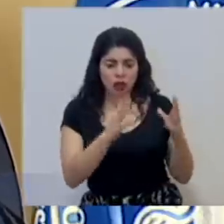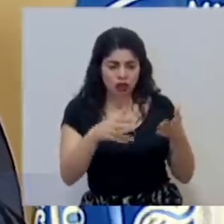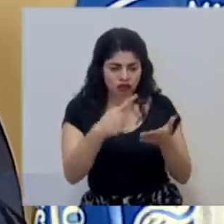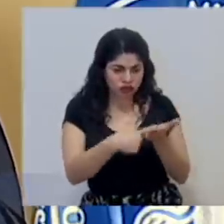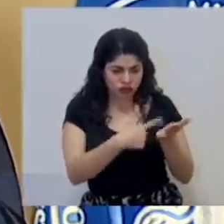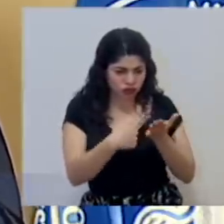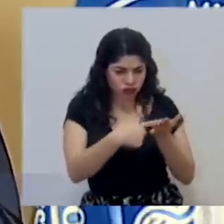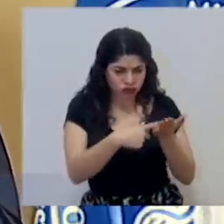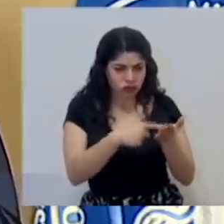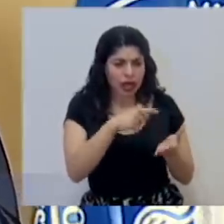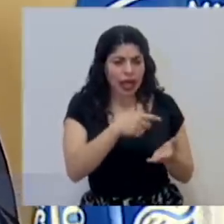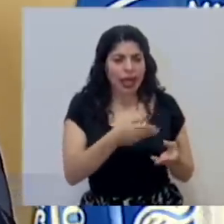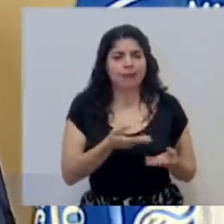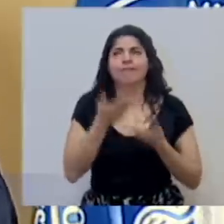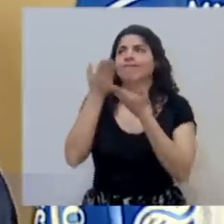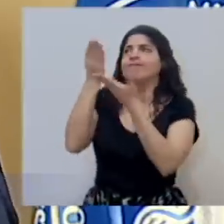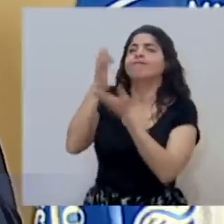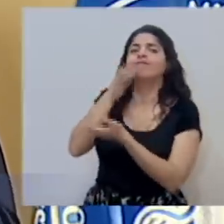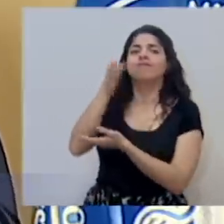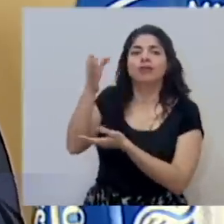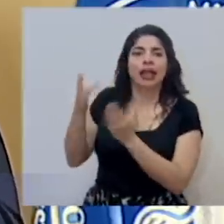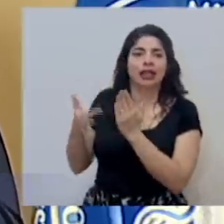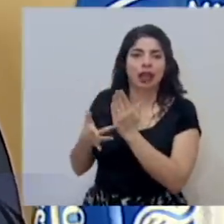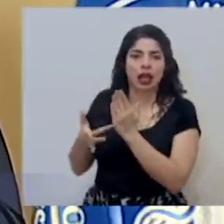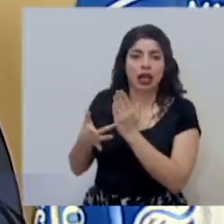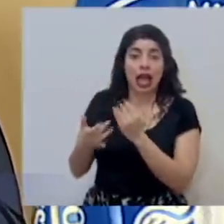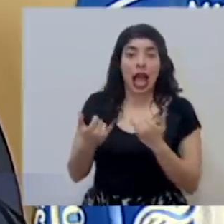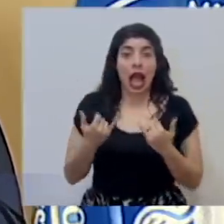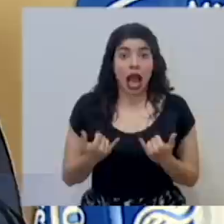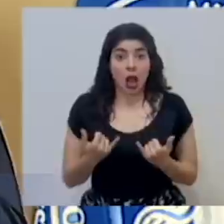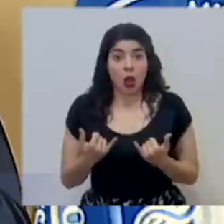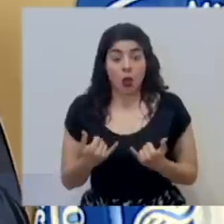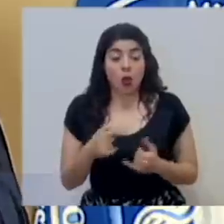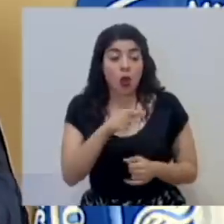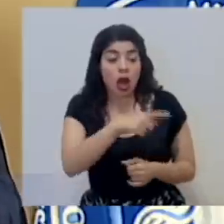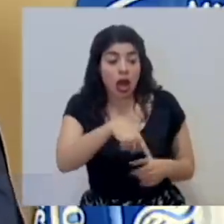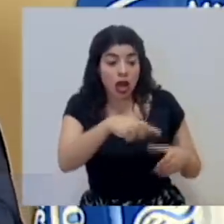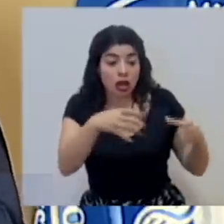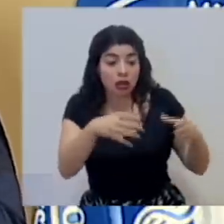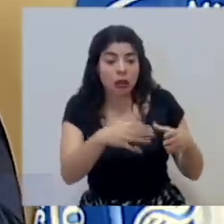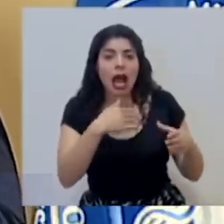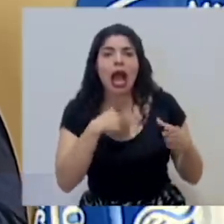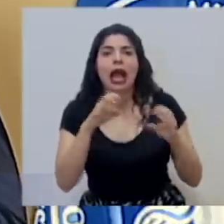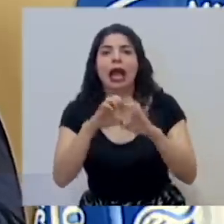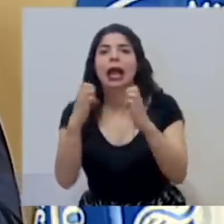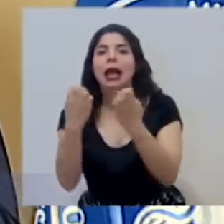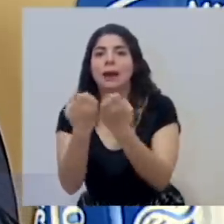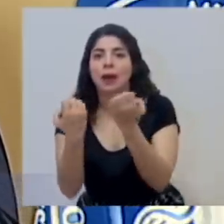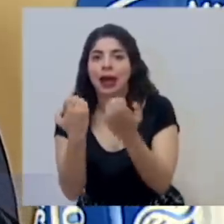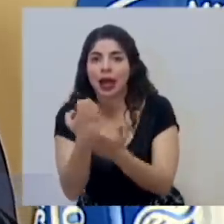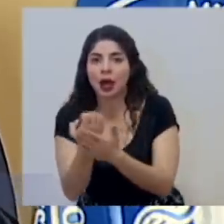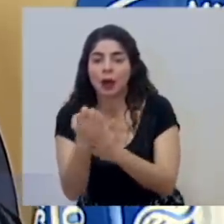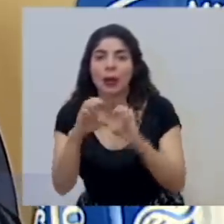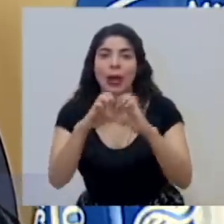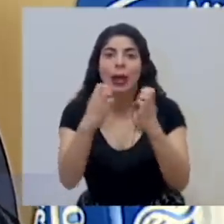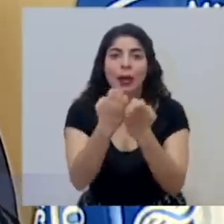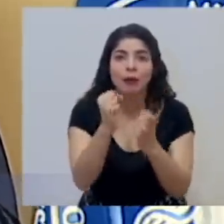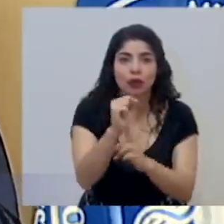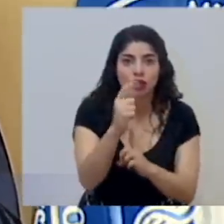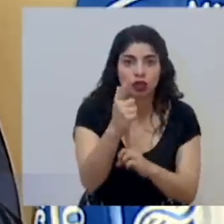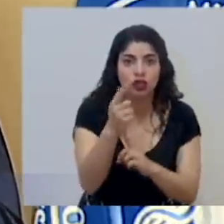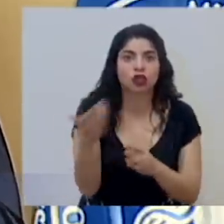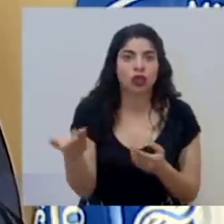elevan ese tipo de recomendación técnica, incluso ahora alimentados con personas de equipos económicos, sociales,